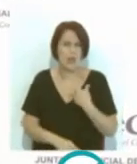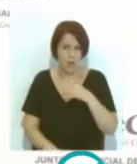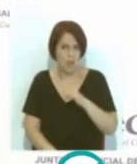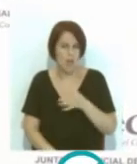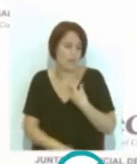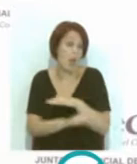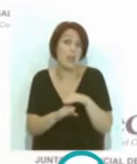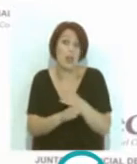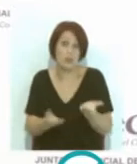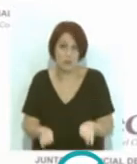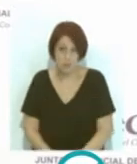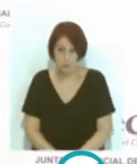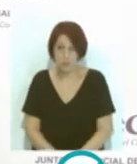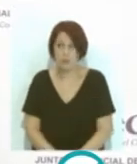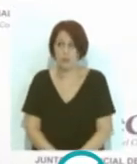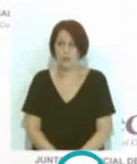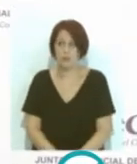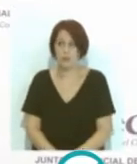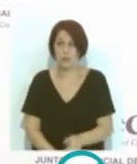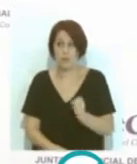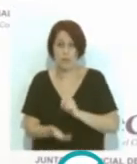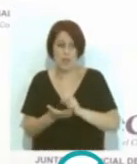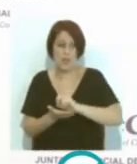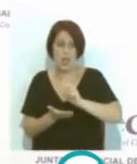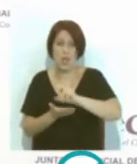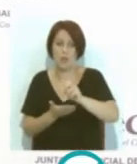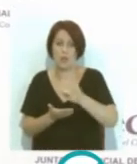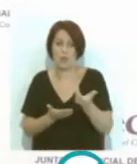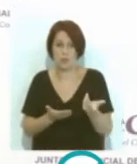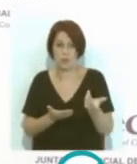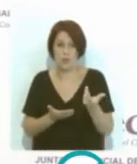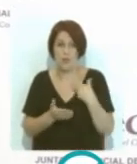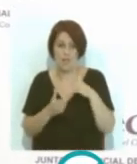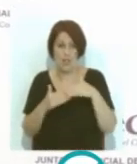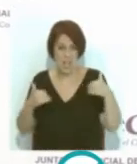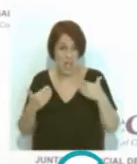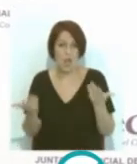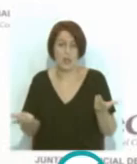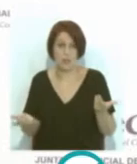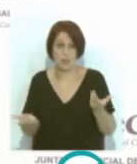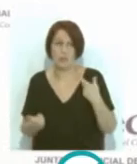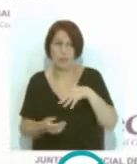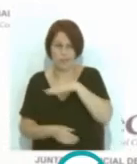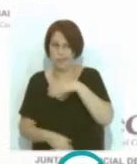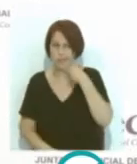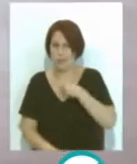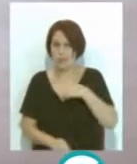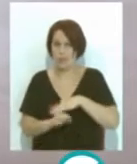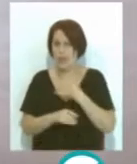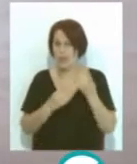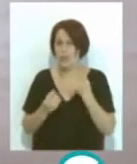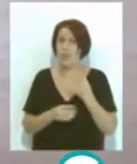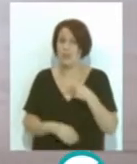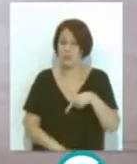verdad, la playa, el paseo de la bahía, en fin, cádizitos muy buenos para hacer la actividad.